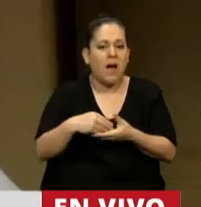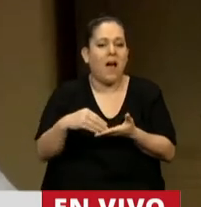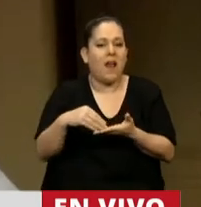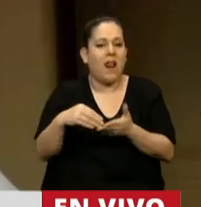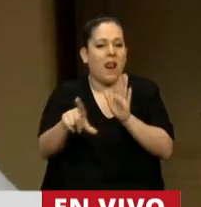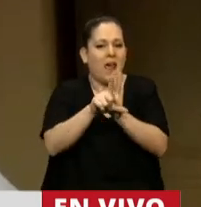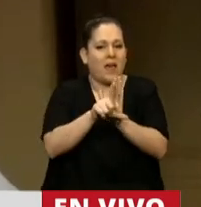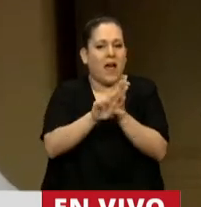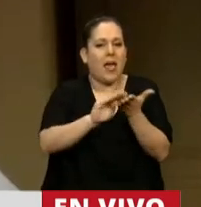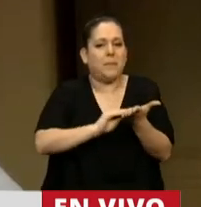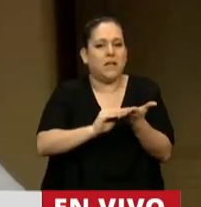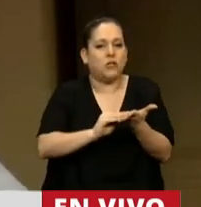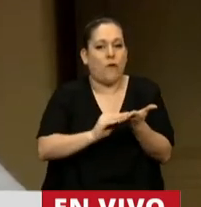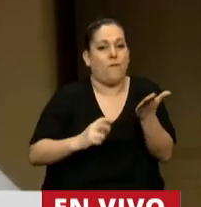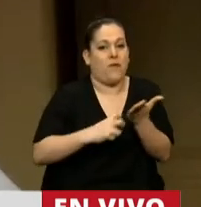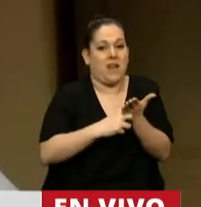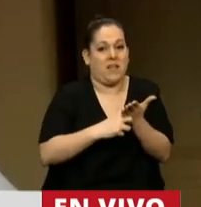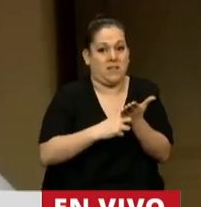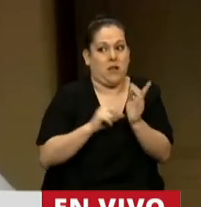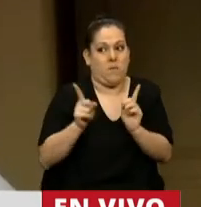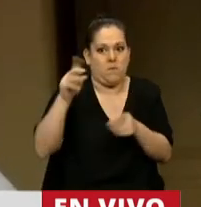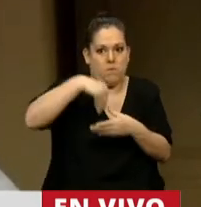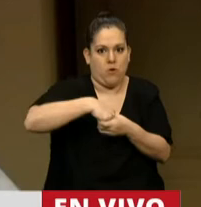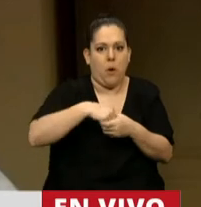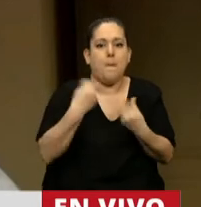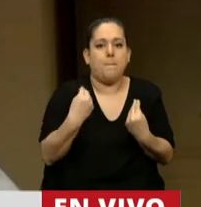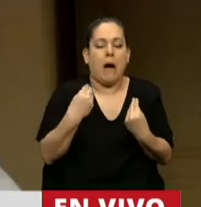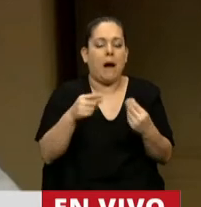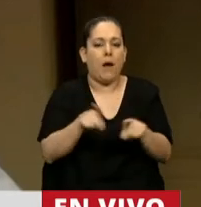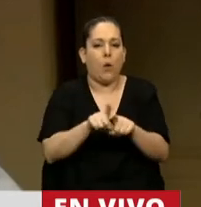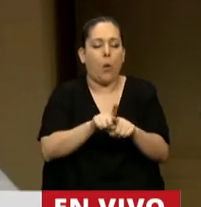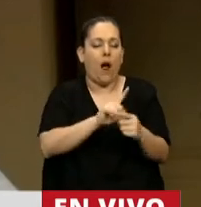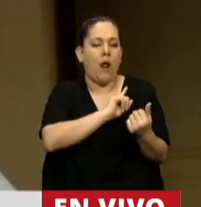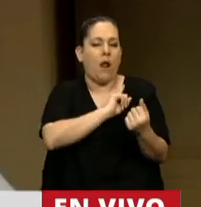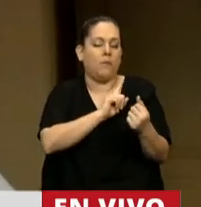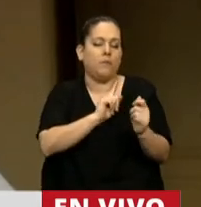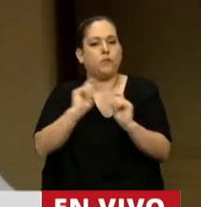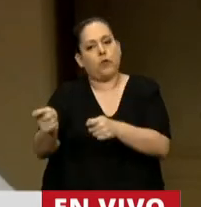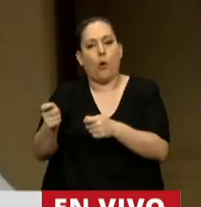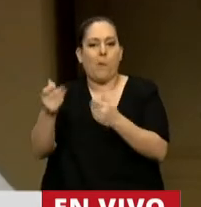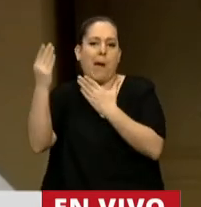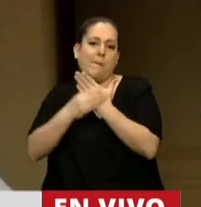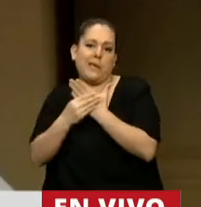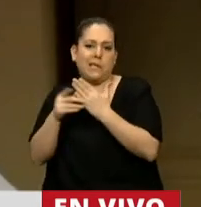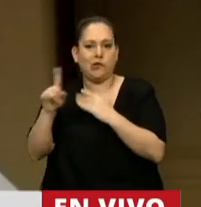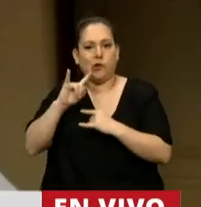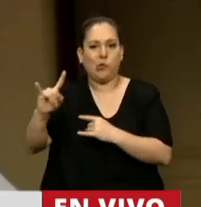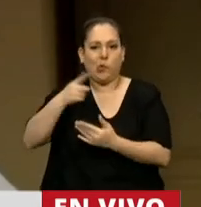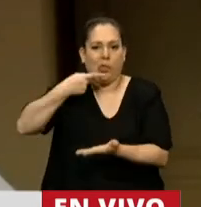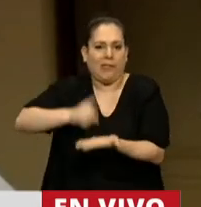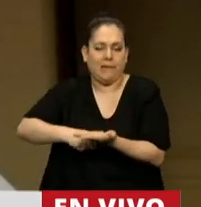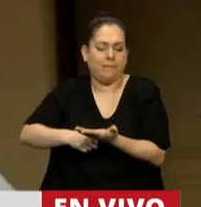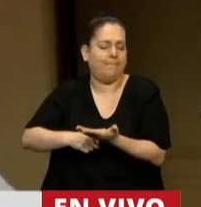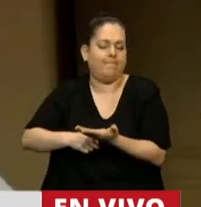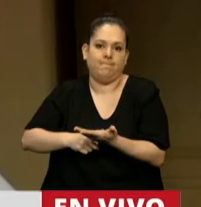financiera para restringir los famosos superpoderes. Hemos creado la oficina del presupuesto del Congreso de la Nación y